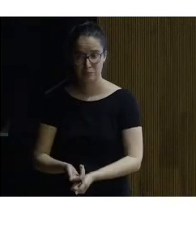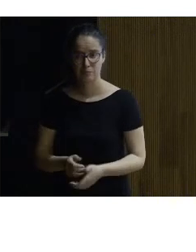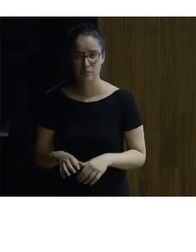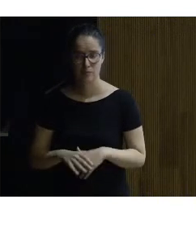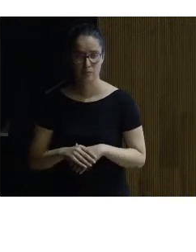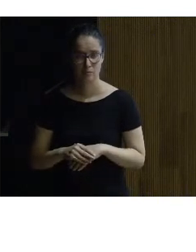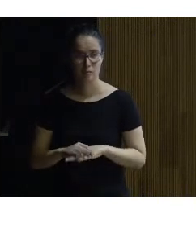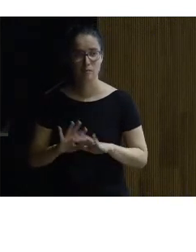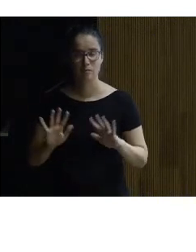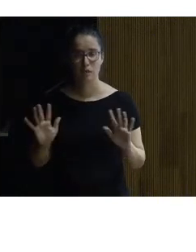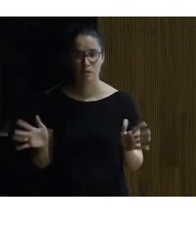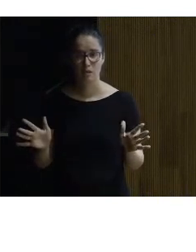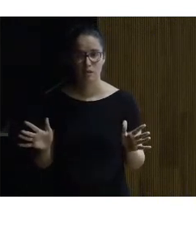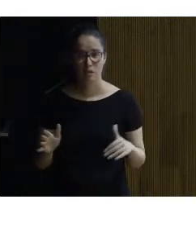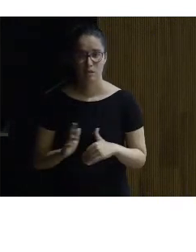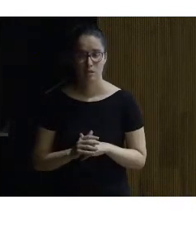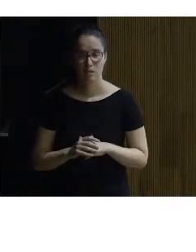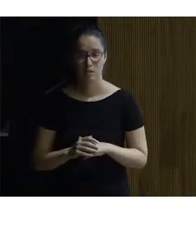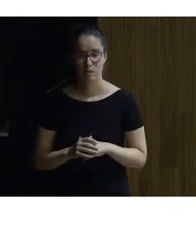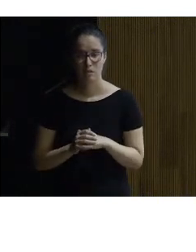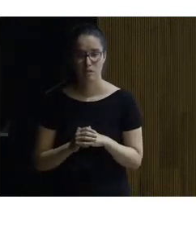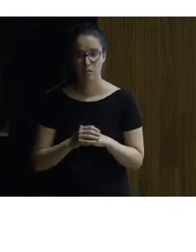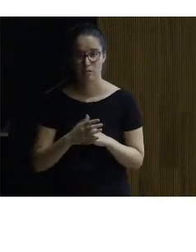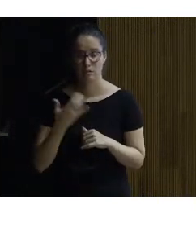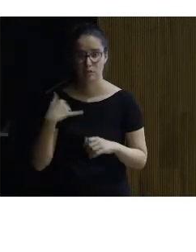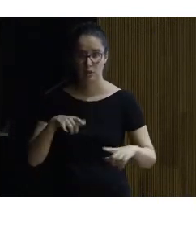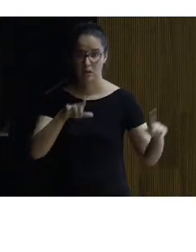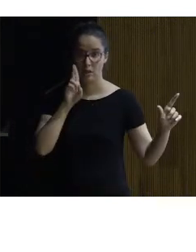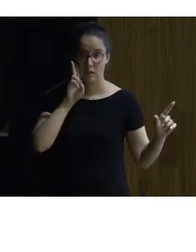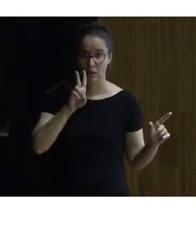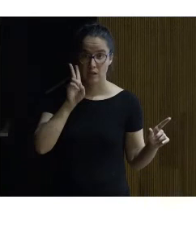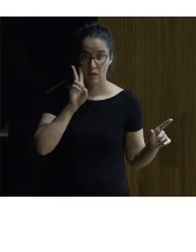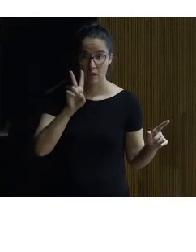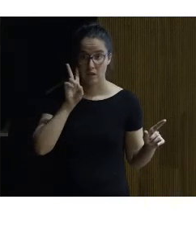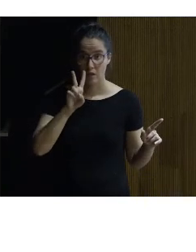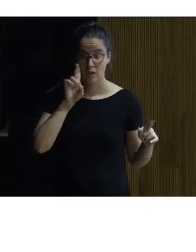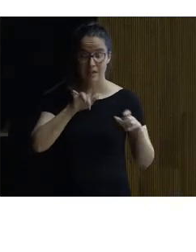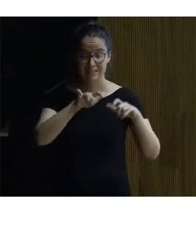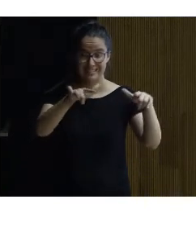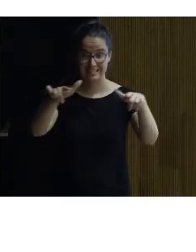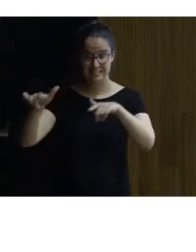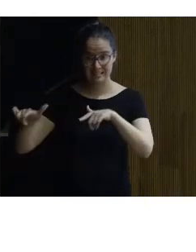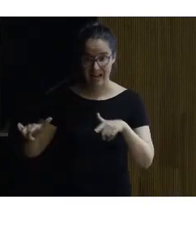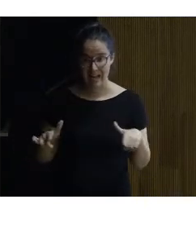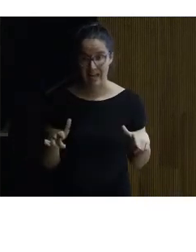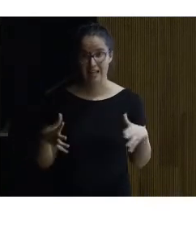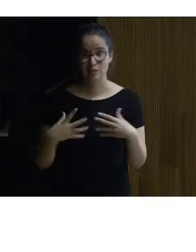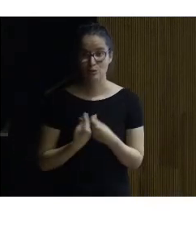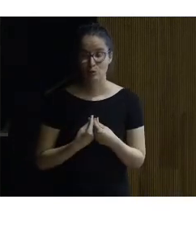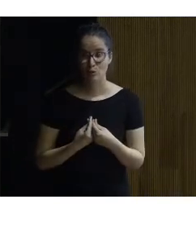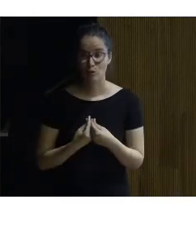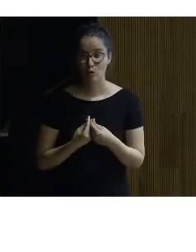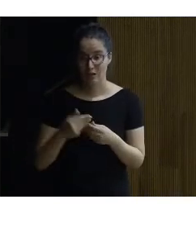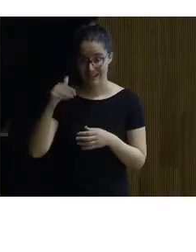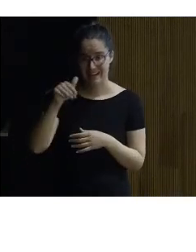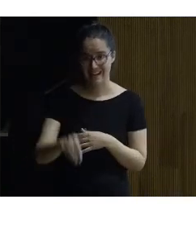bueno estamos ya viendo las salas con la